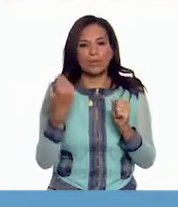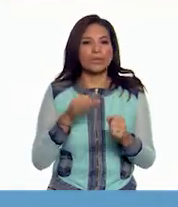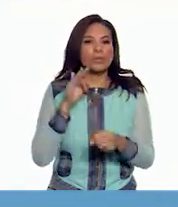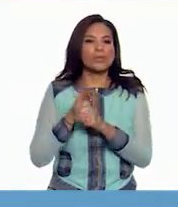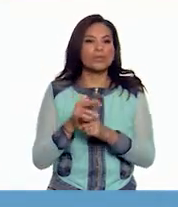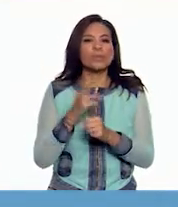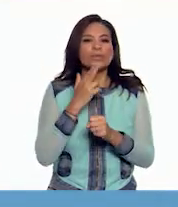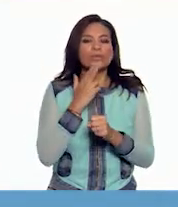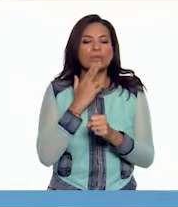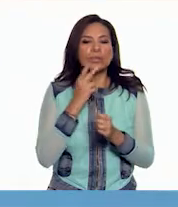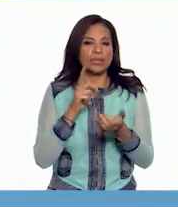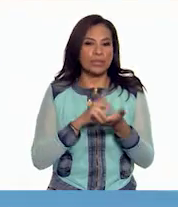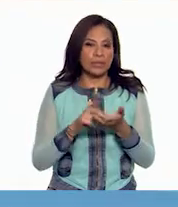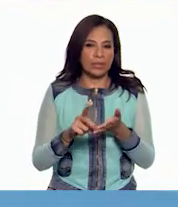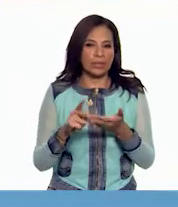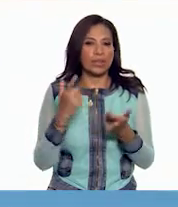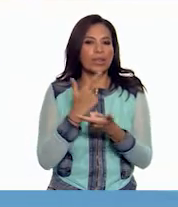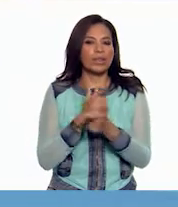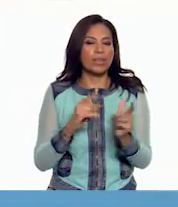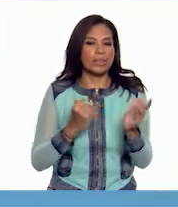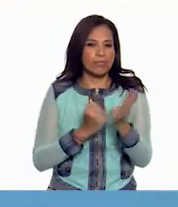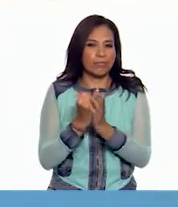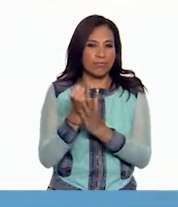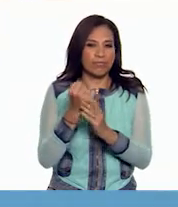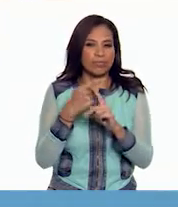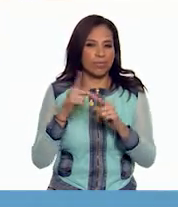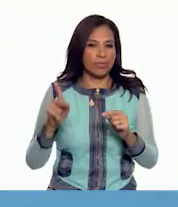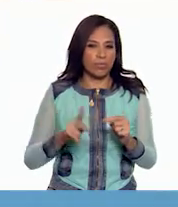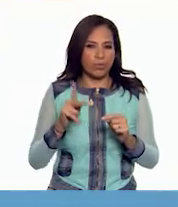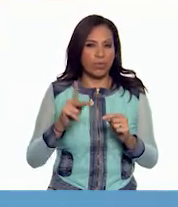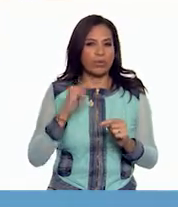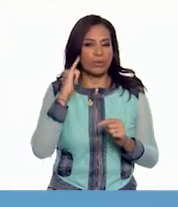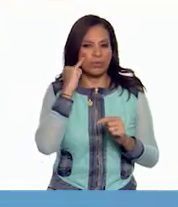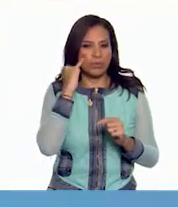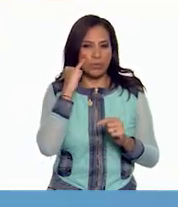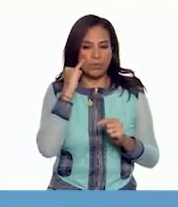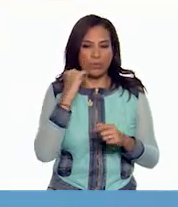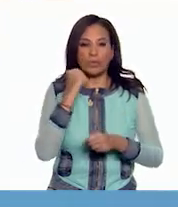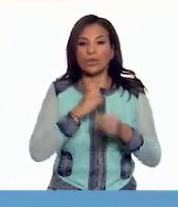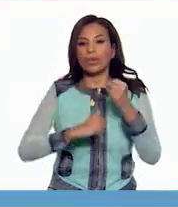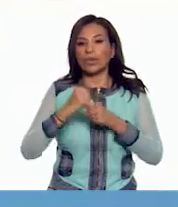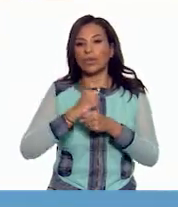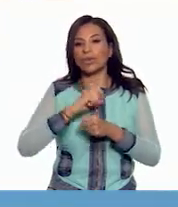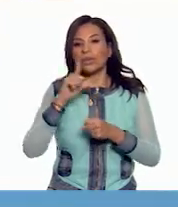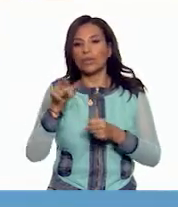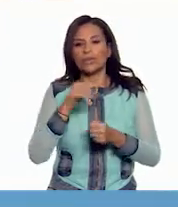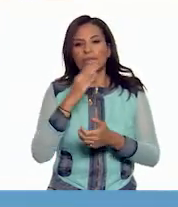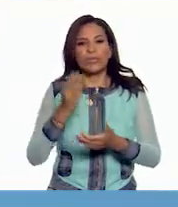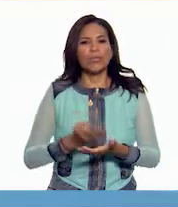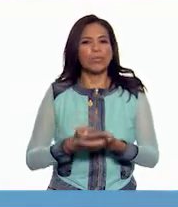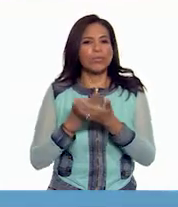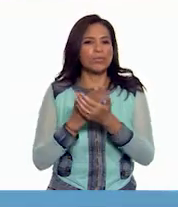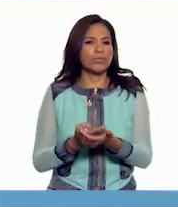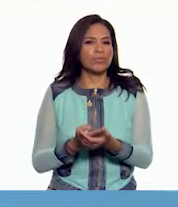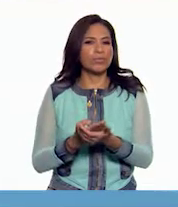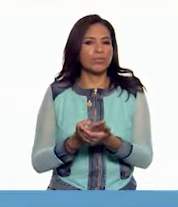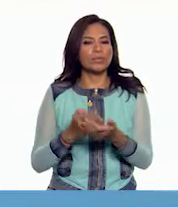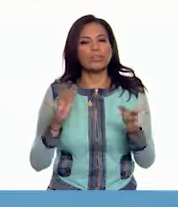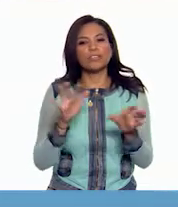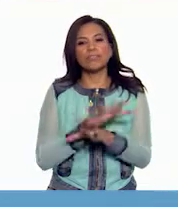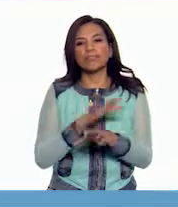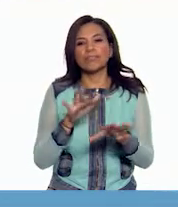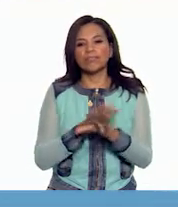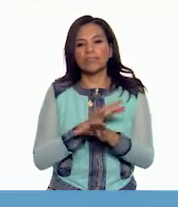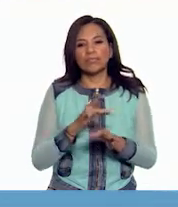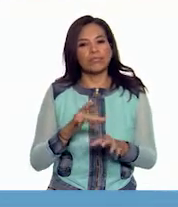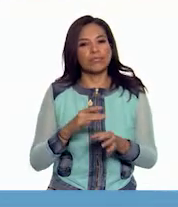garantizara el derecho a la libre determinación de los pueblos indígenas. Años después de esta propuesta se modificó